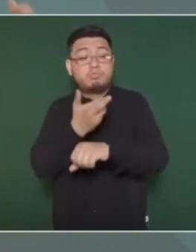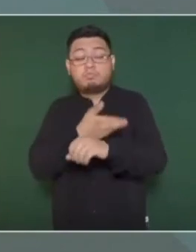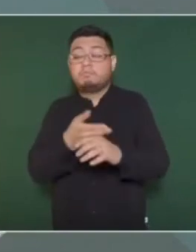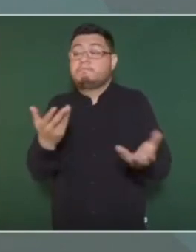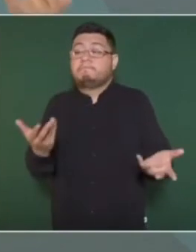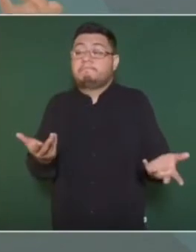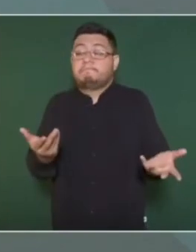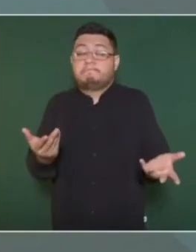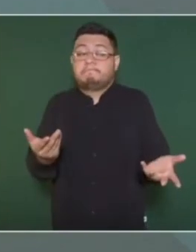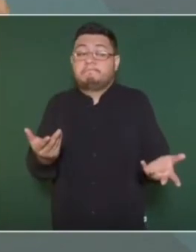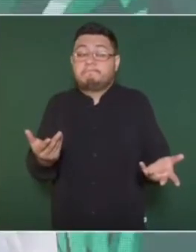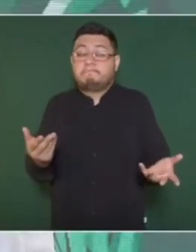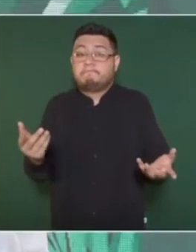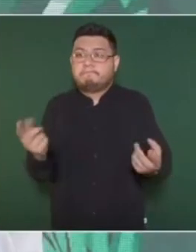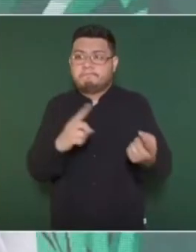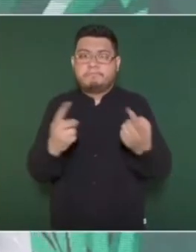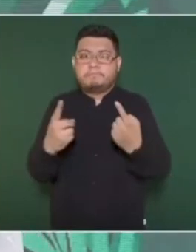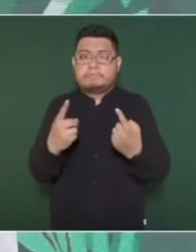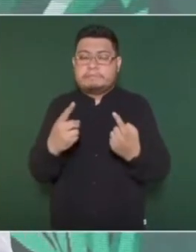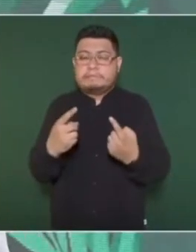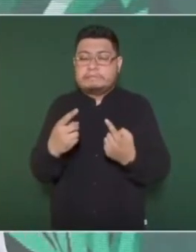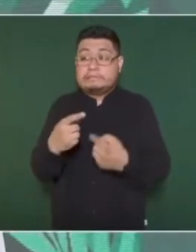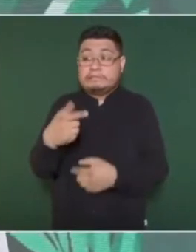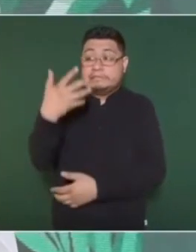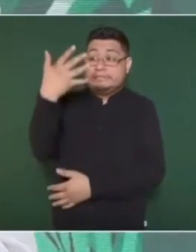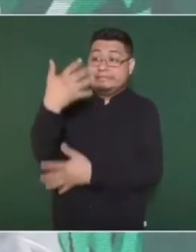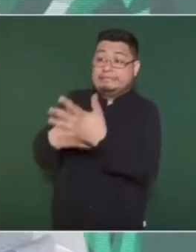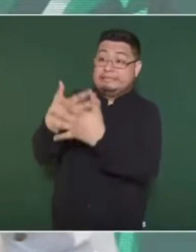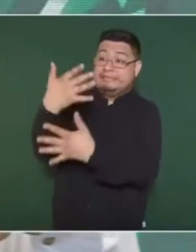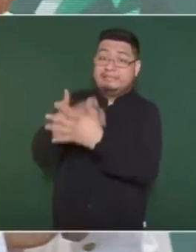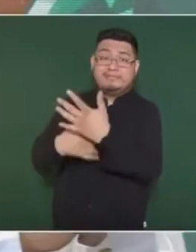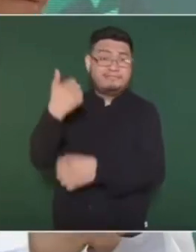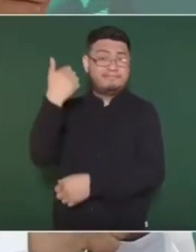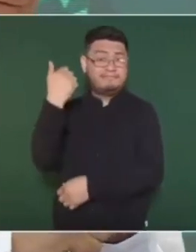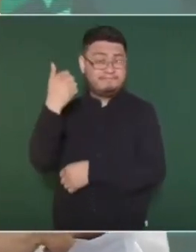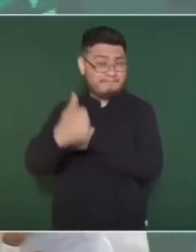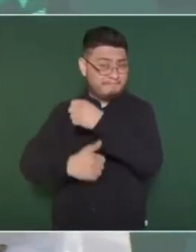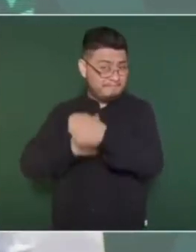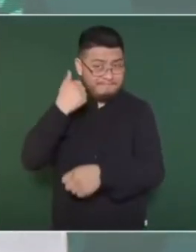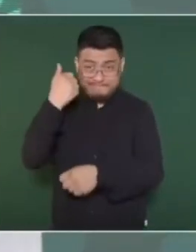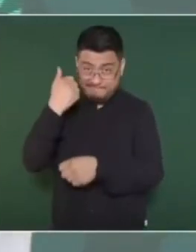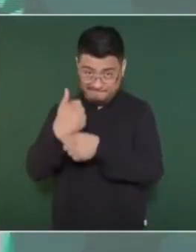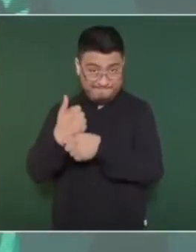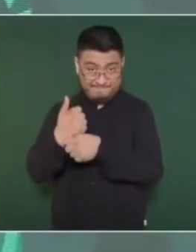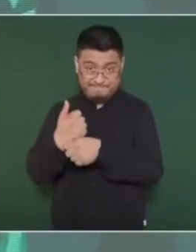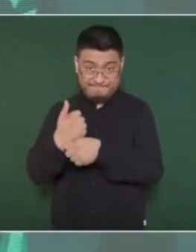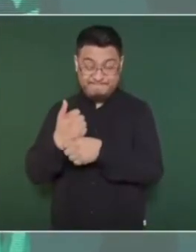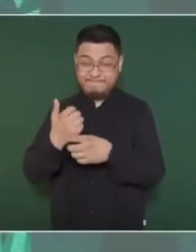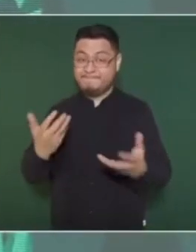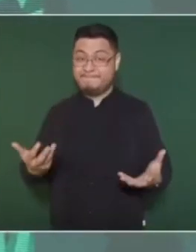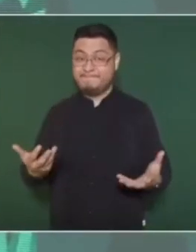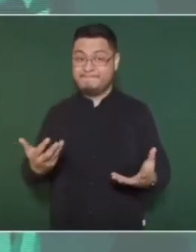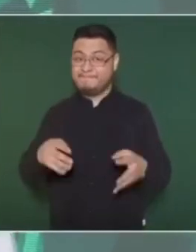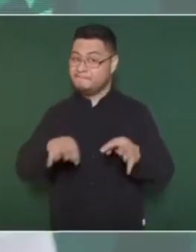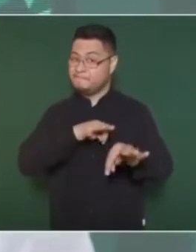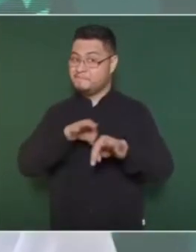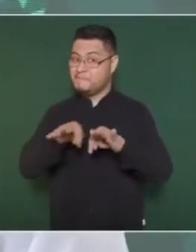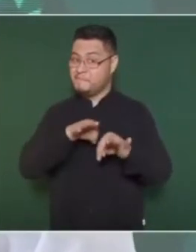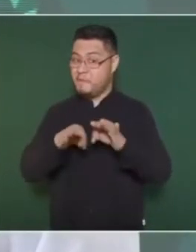Estamos hablando de 15 años asegurados de trabajo.